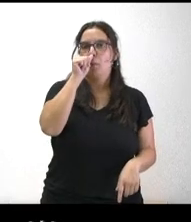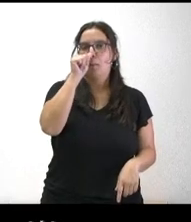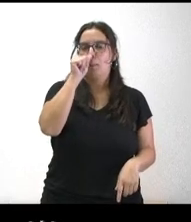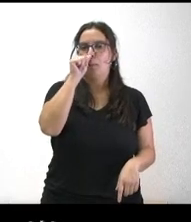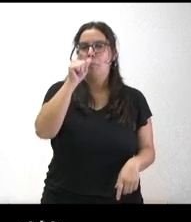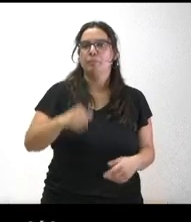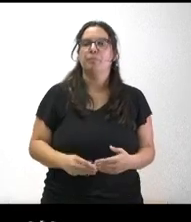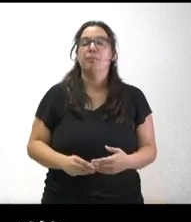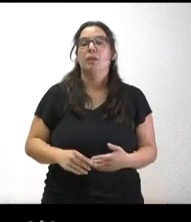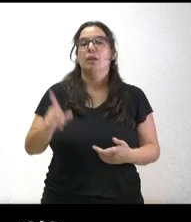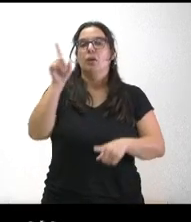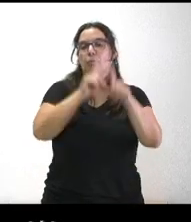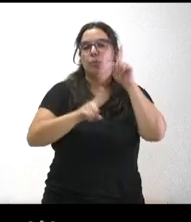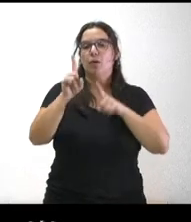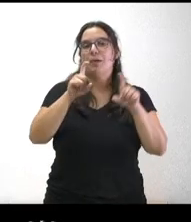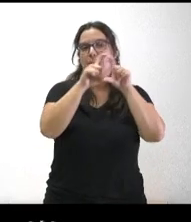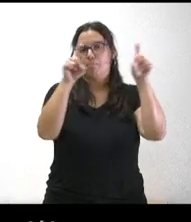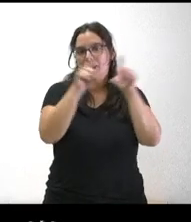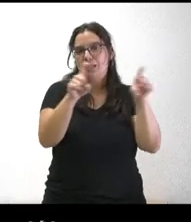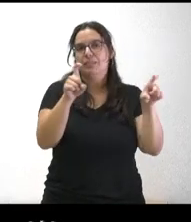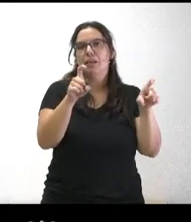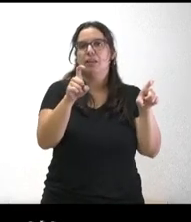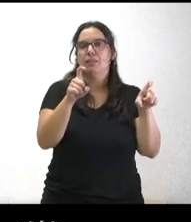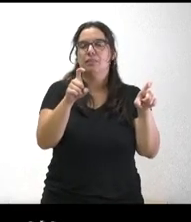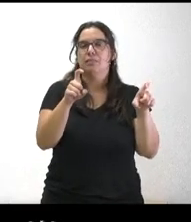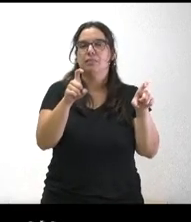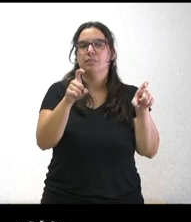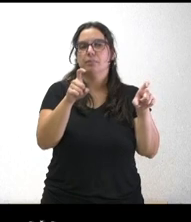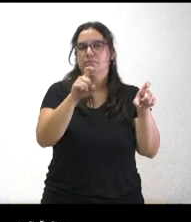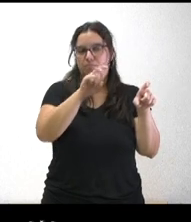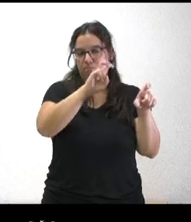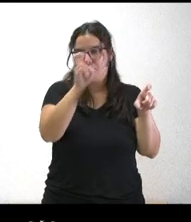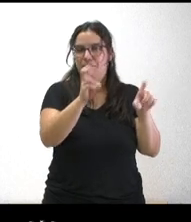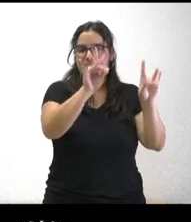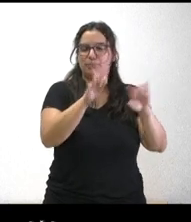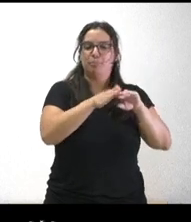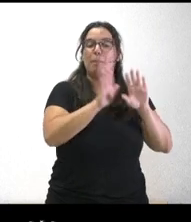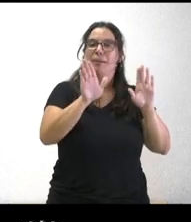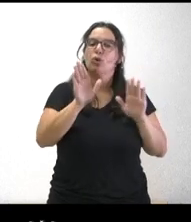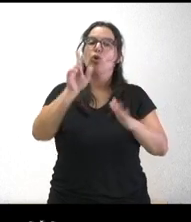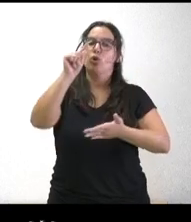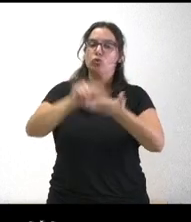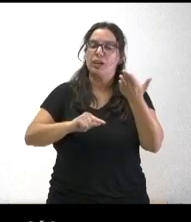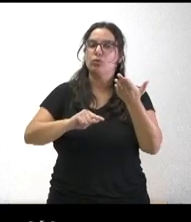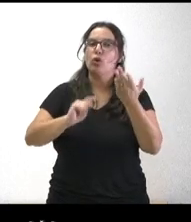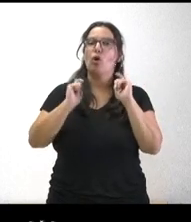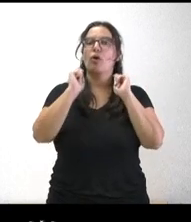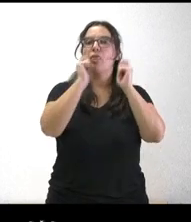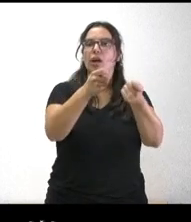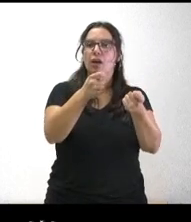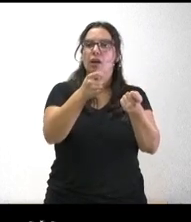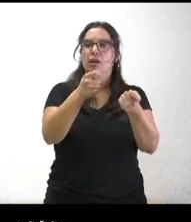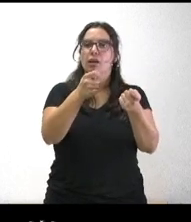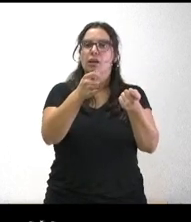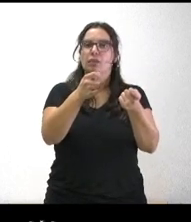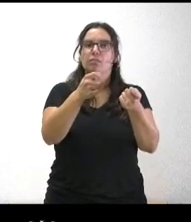aparte de los problemas que puedan tener las empresas el contrato de concesión incluye algo para